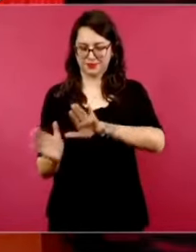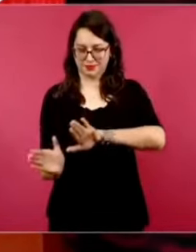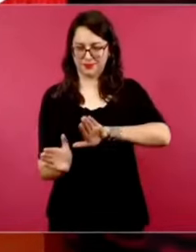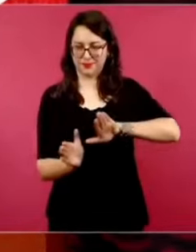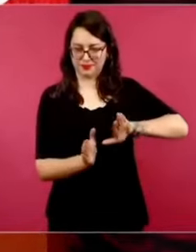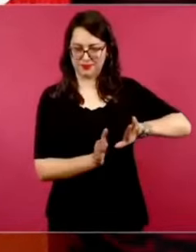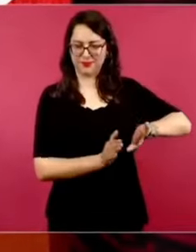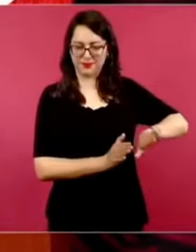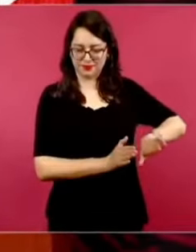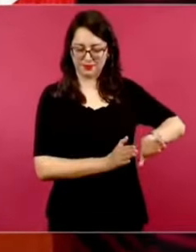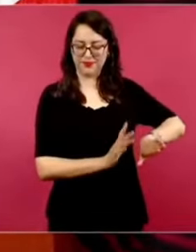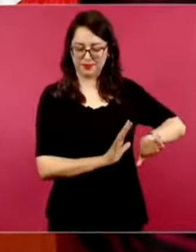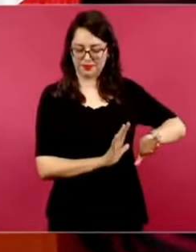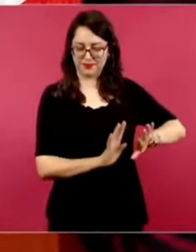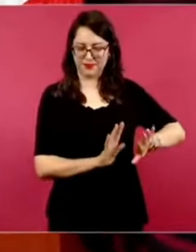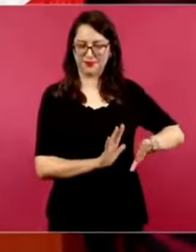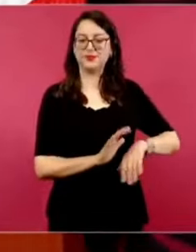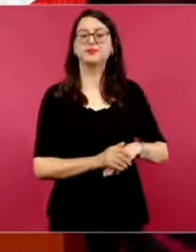podríamos hablar de los impuestos.